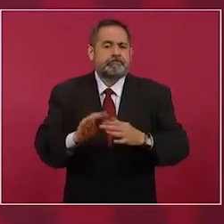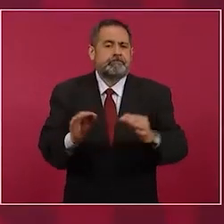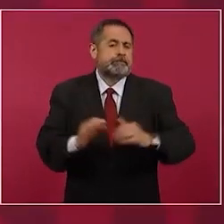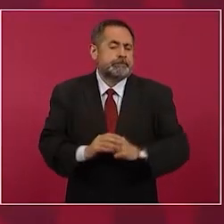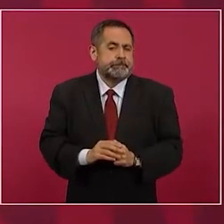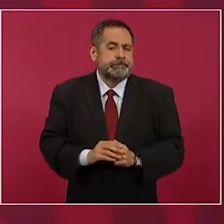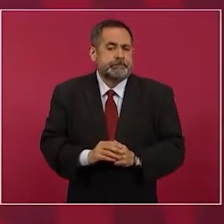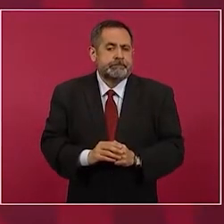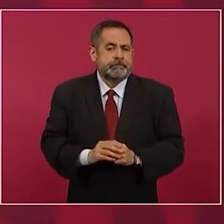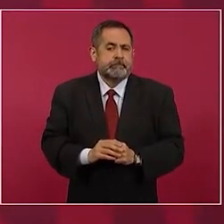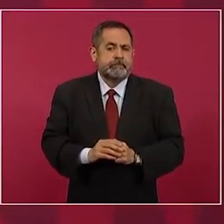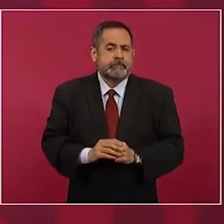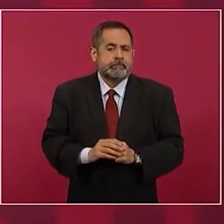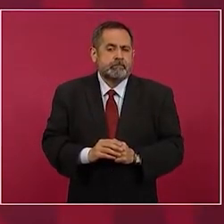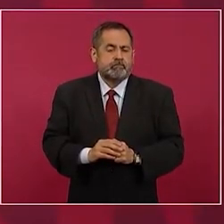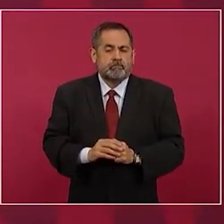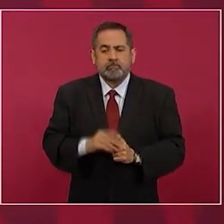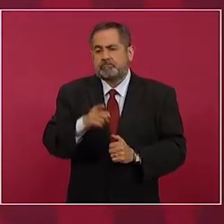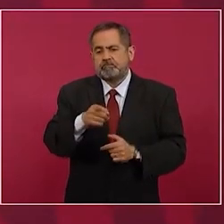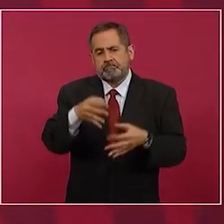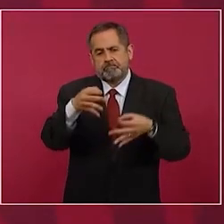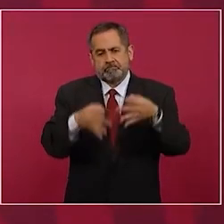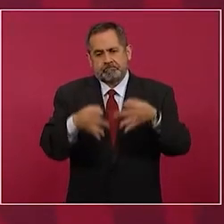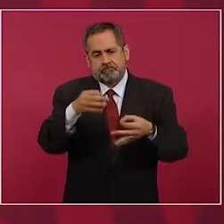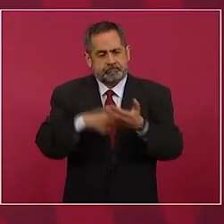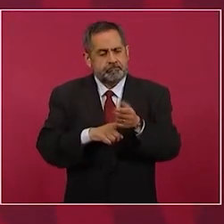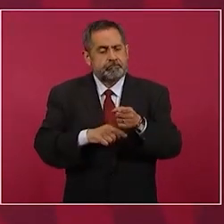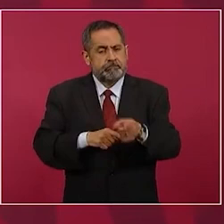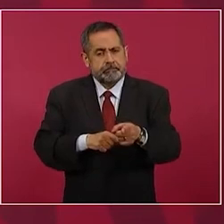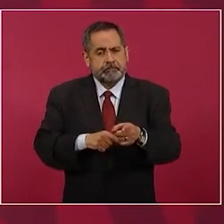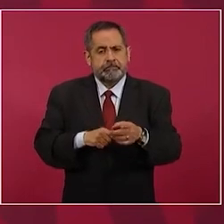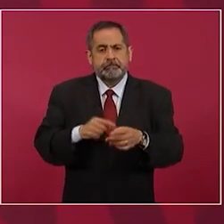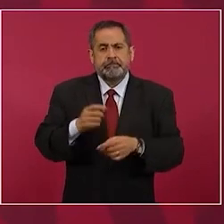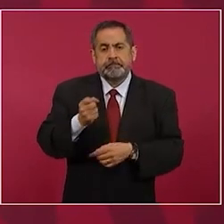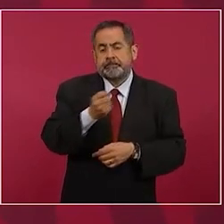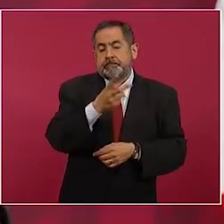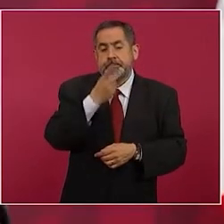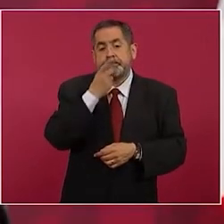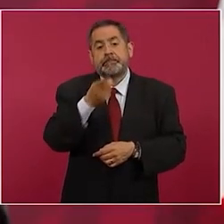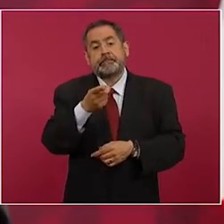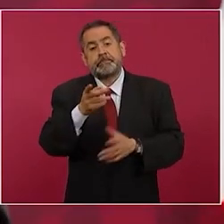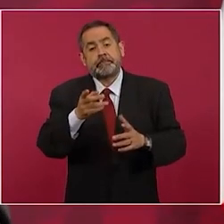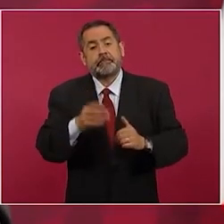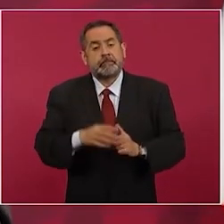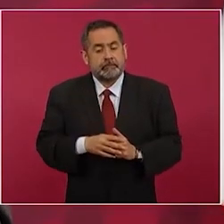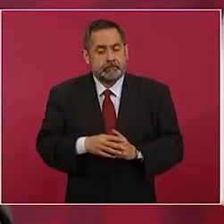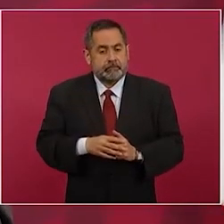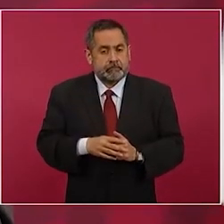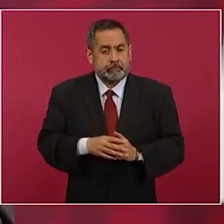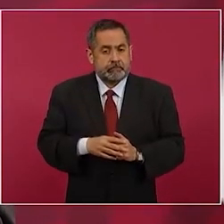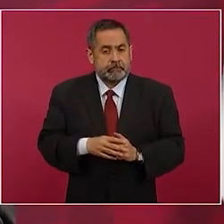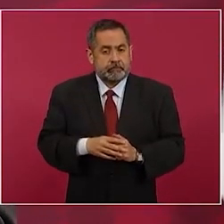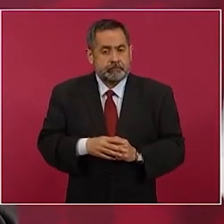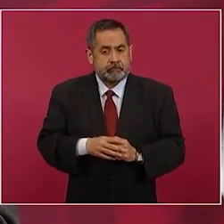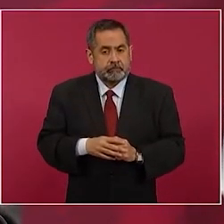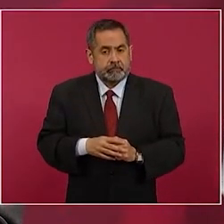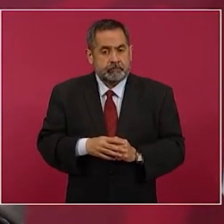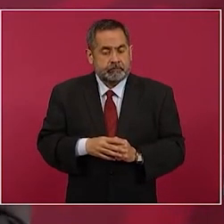en un caso se sostiene de que se